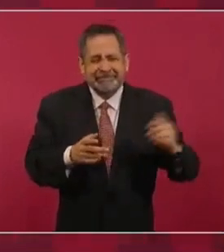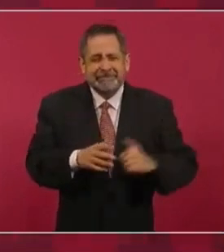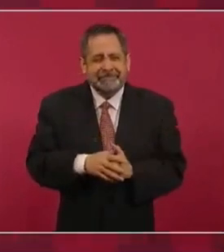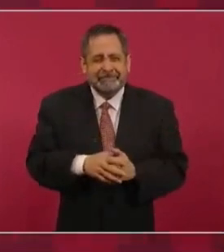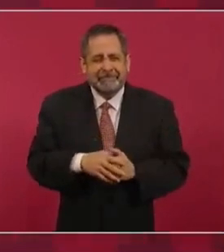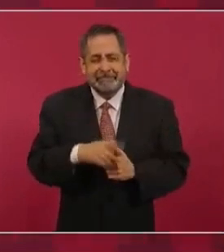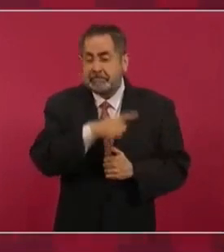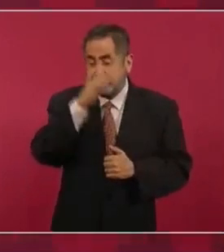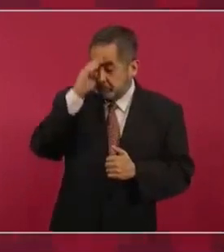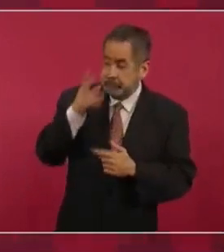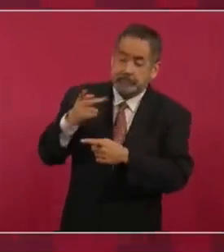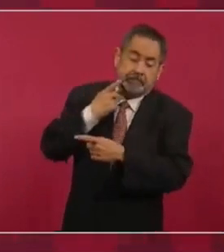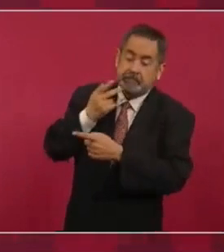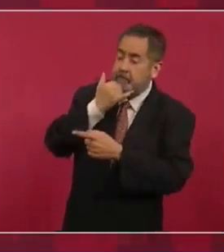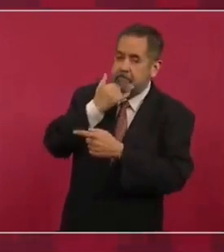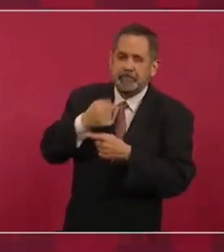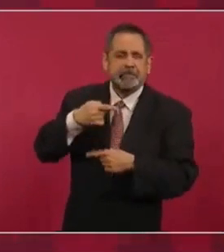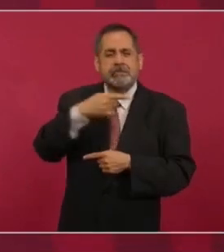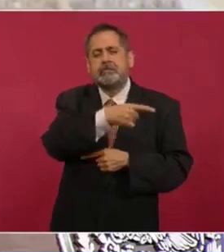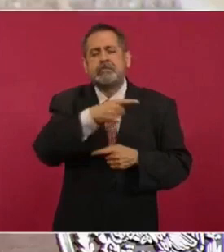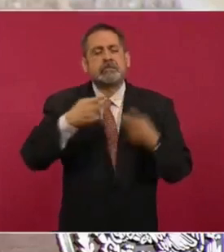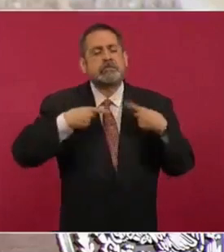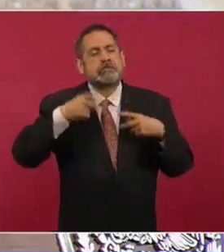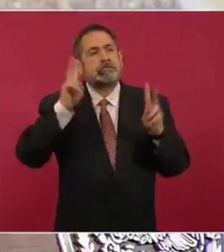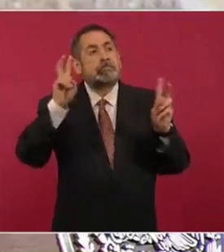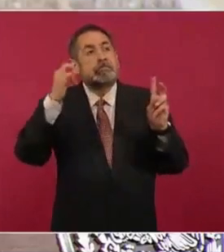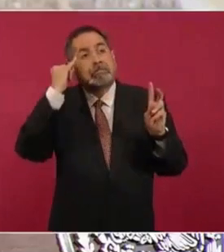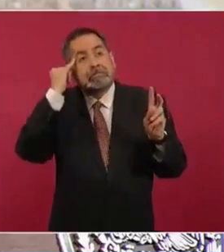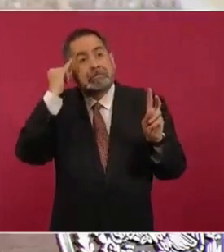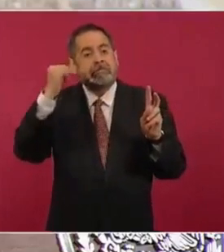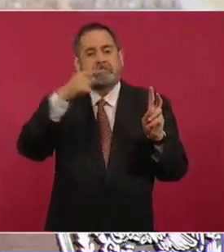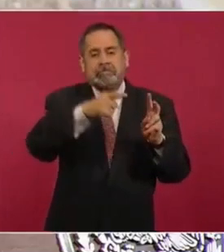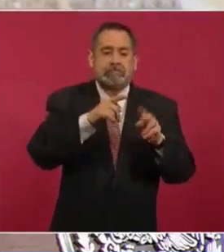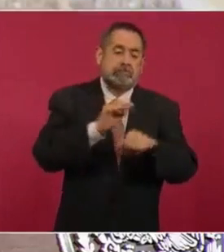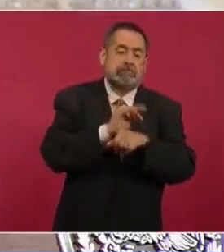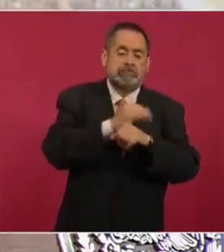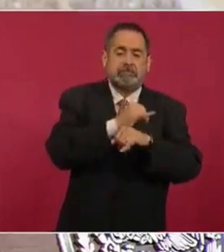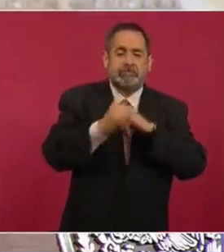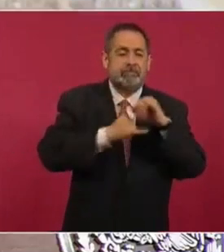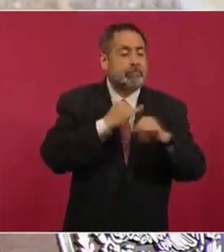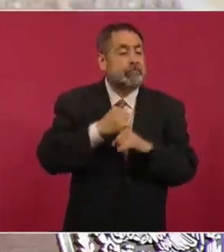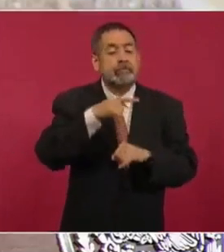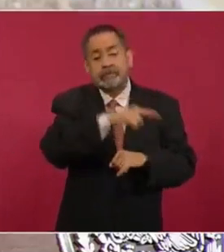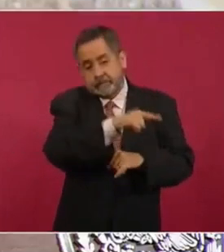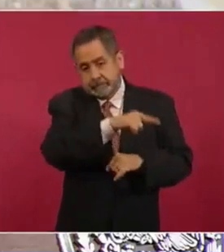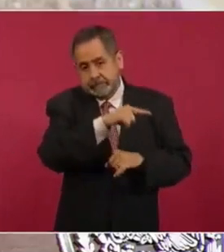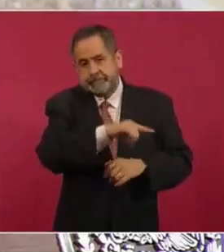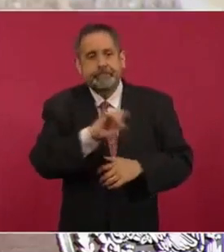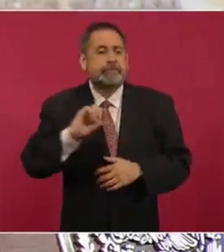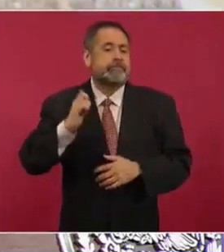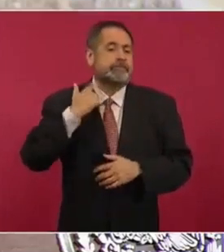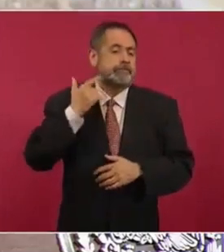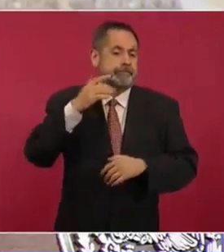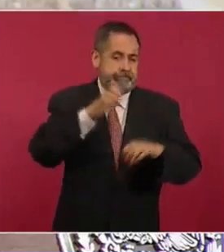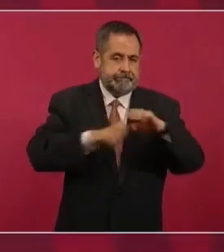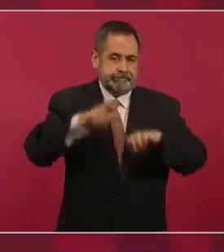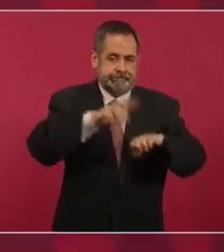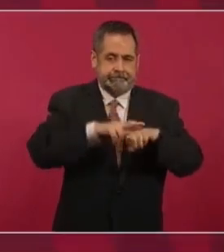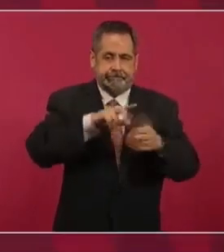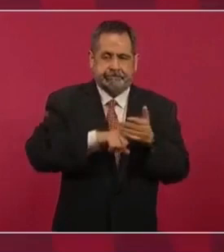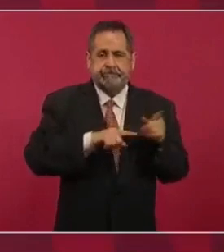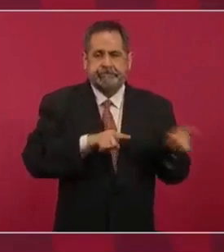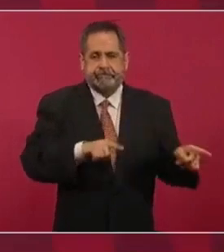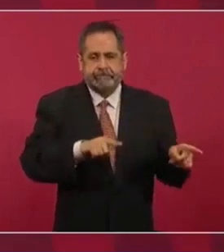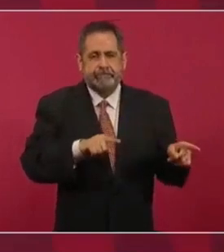Hay un internacionalista que fue el embajador de